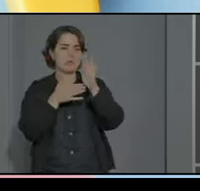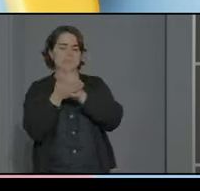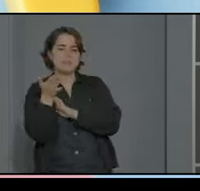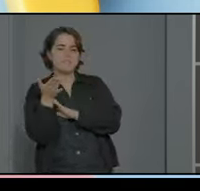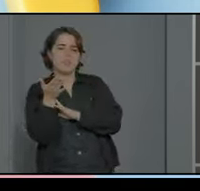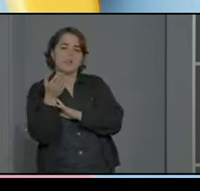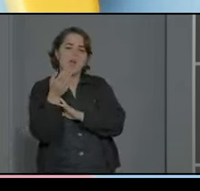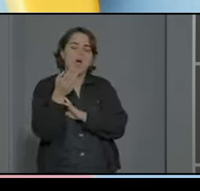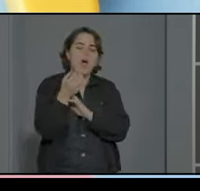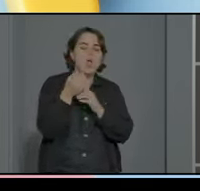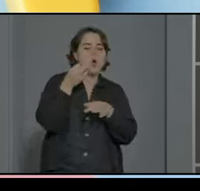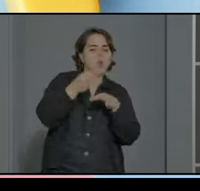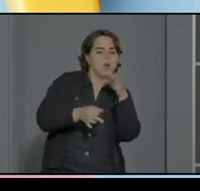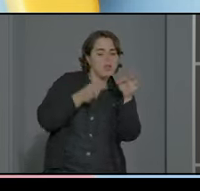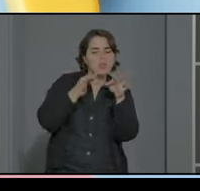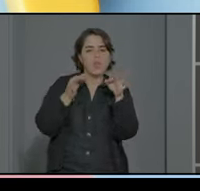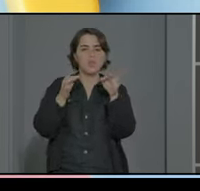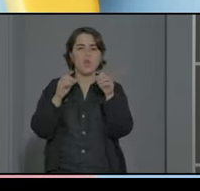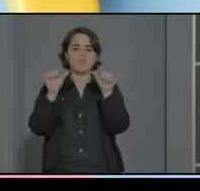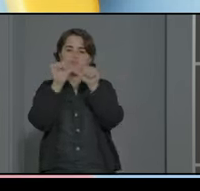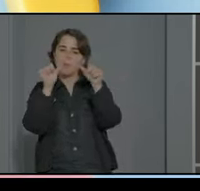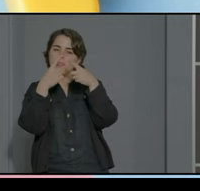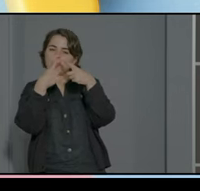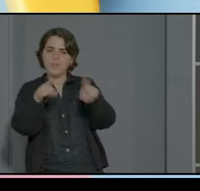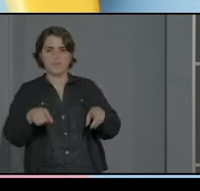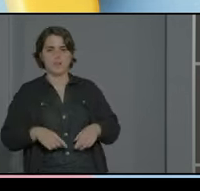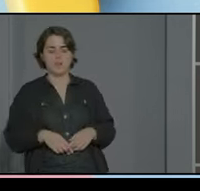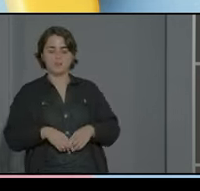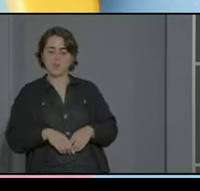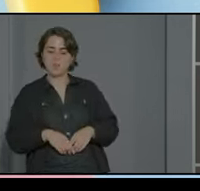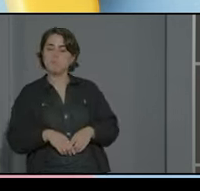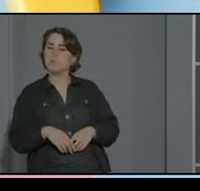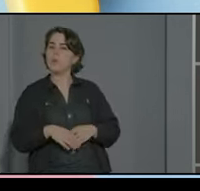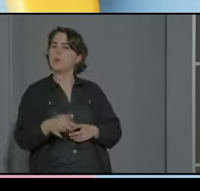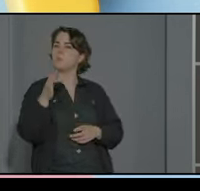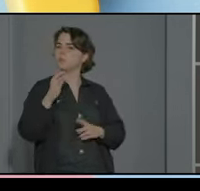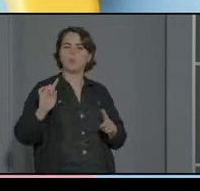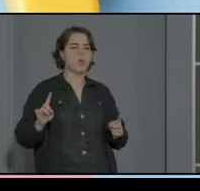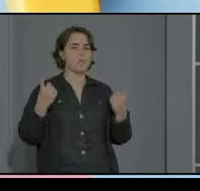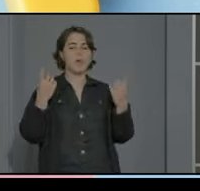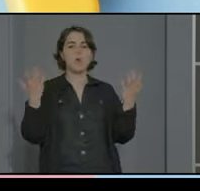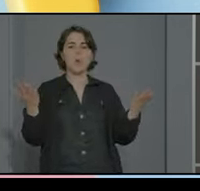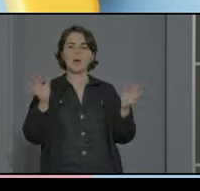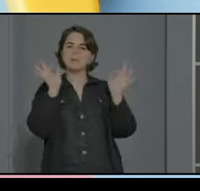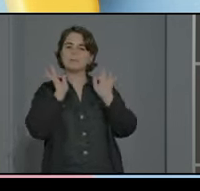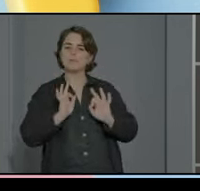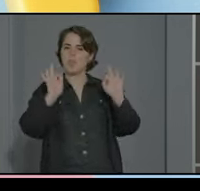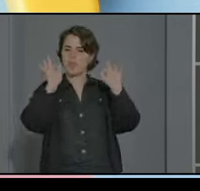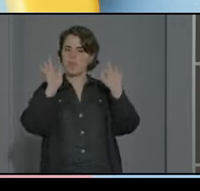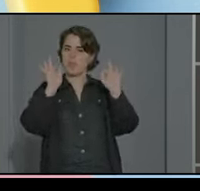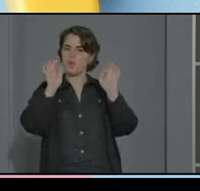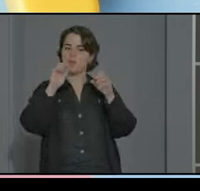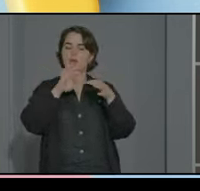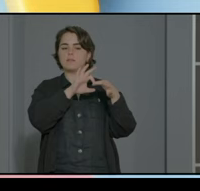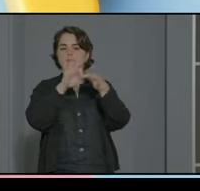organización una forma de estar distinta ¿cuál es nuestro punto fuerte? pues nuestra especialización en esa necesidad